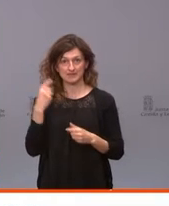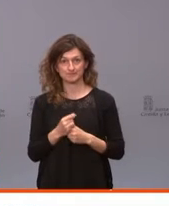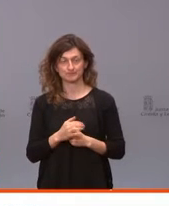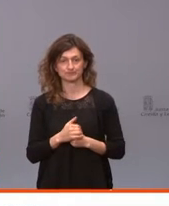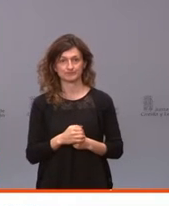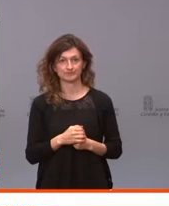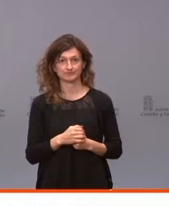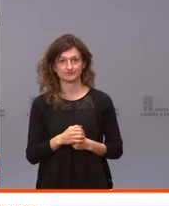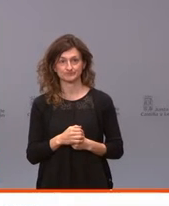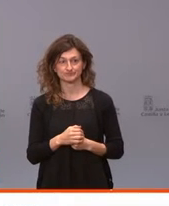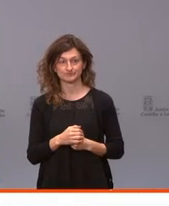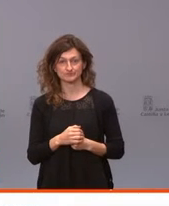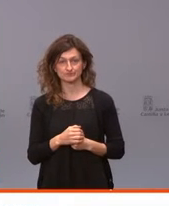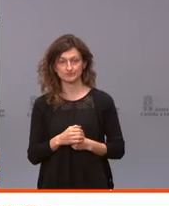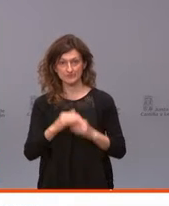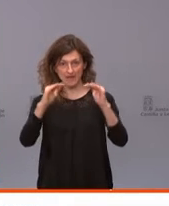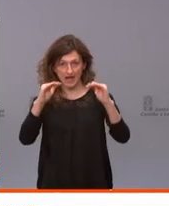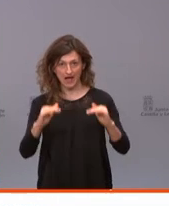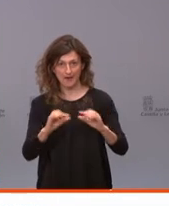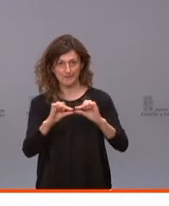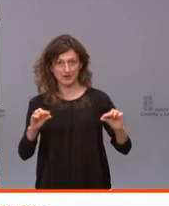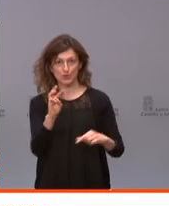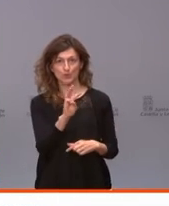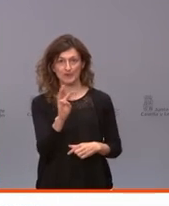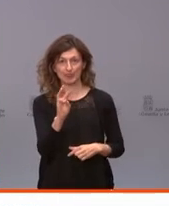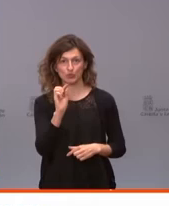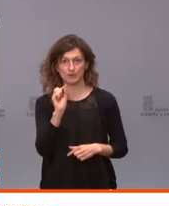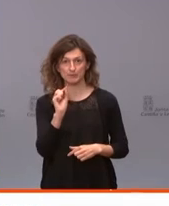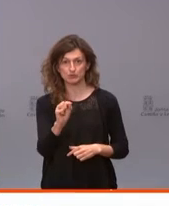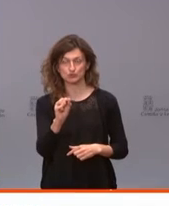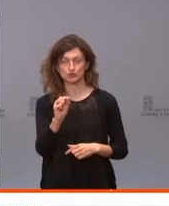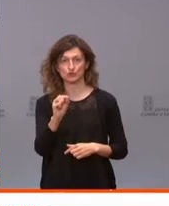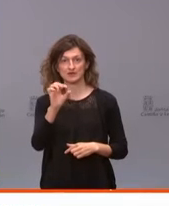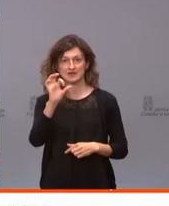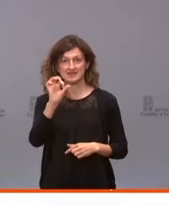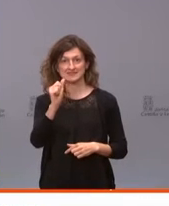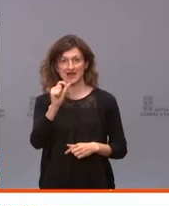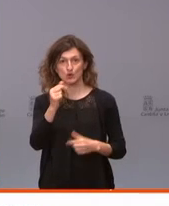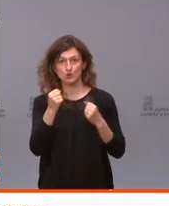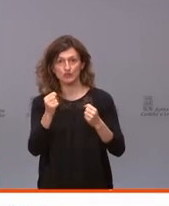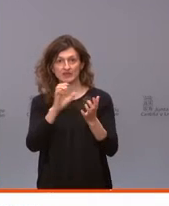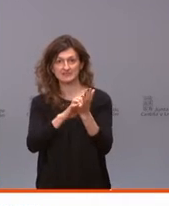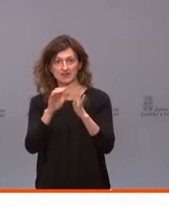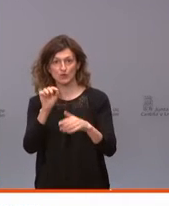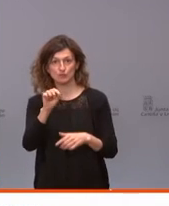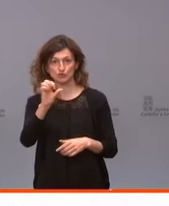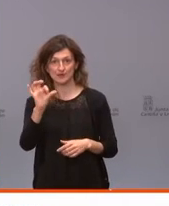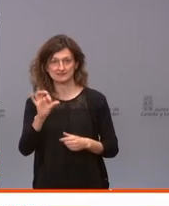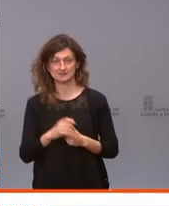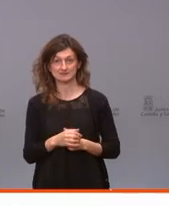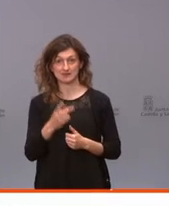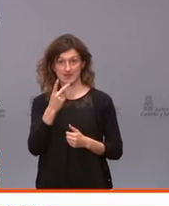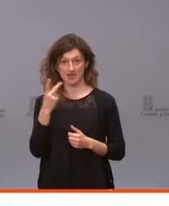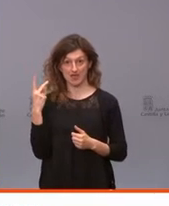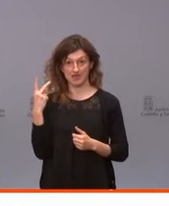aparece abajo, es decir,.saludcastilleyleon.es Ahí